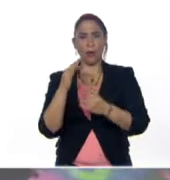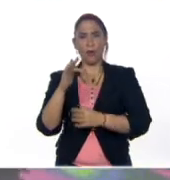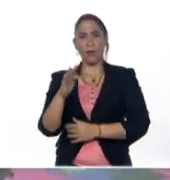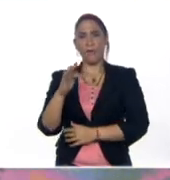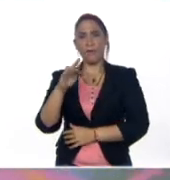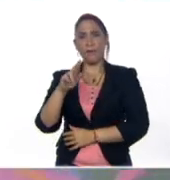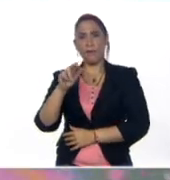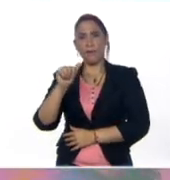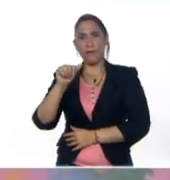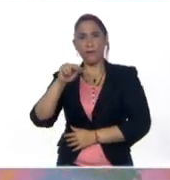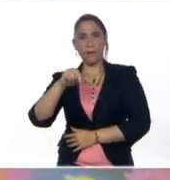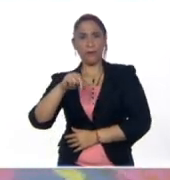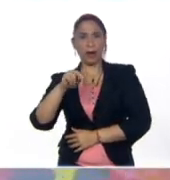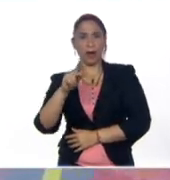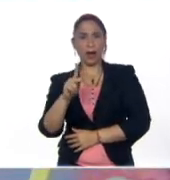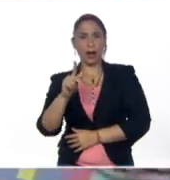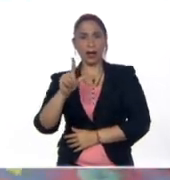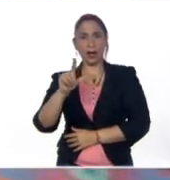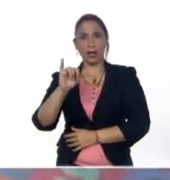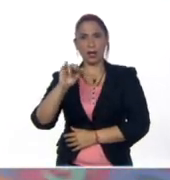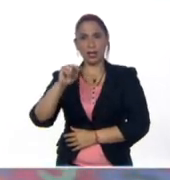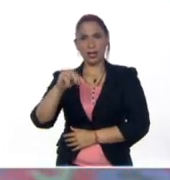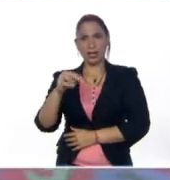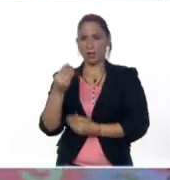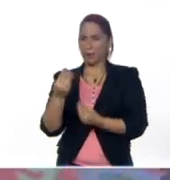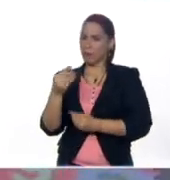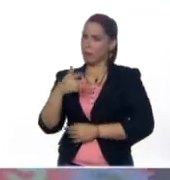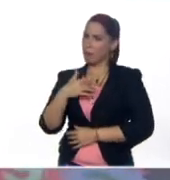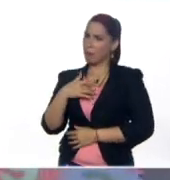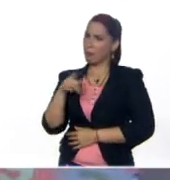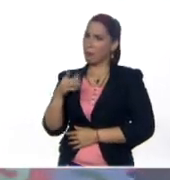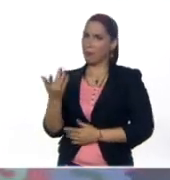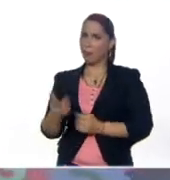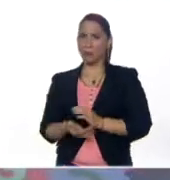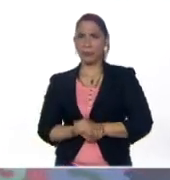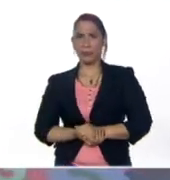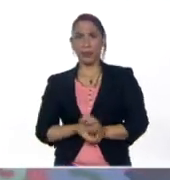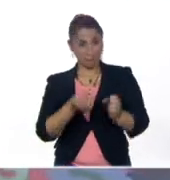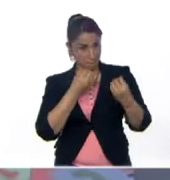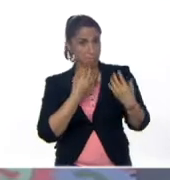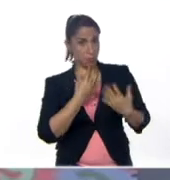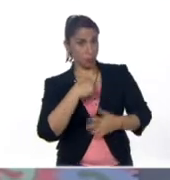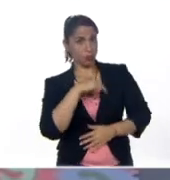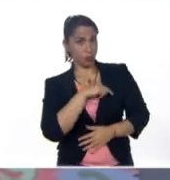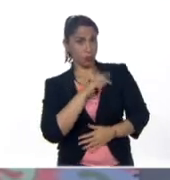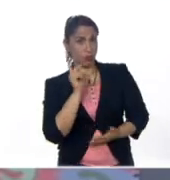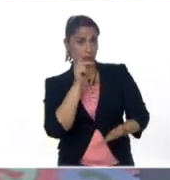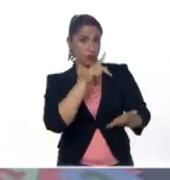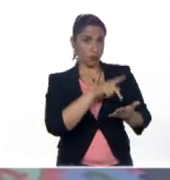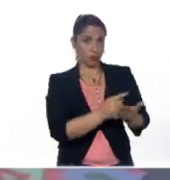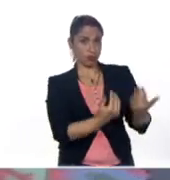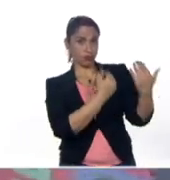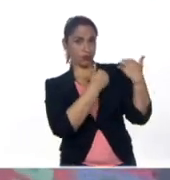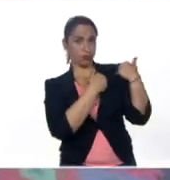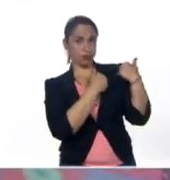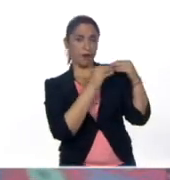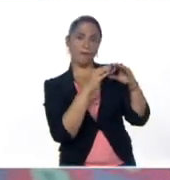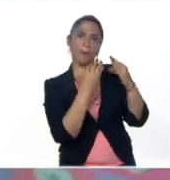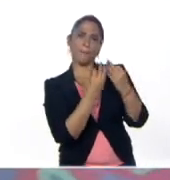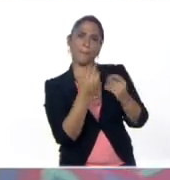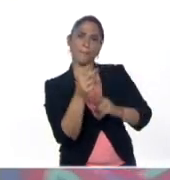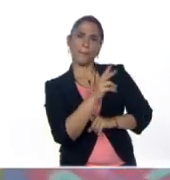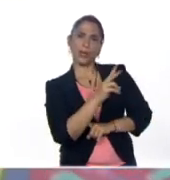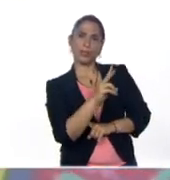Bienvenido. ¿Cómo estás, Franklin? Bienvenido. Qué bueno que hayas venido con nosotros representando a la familia